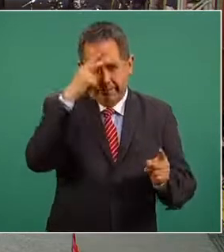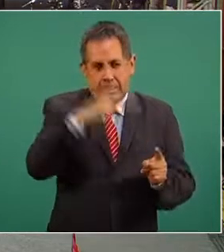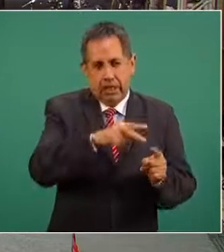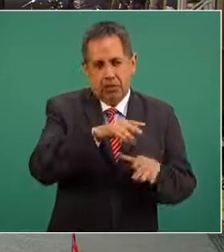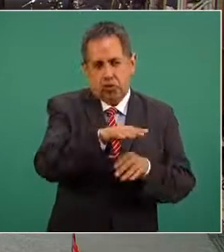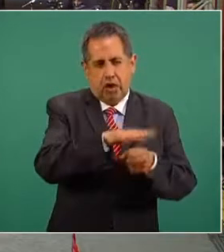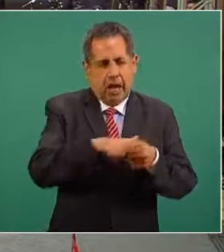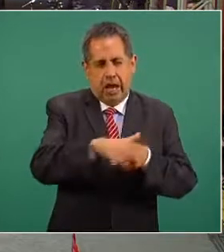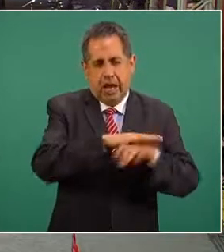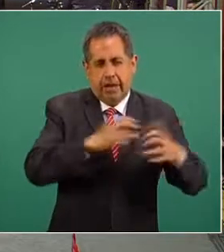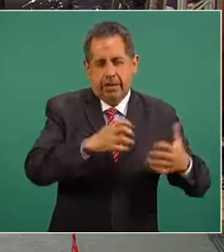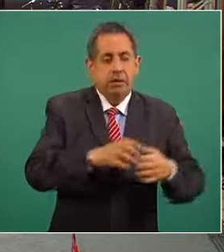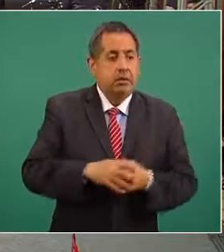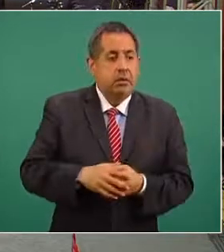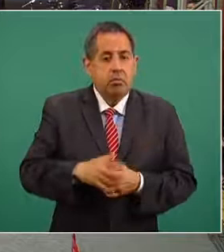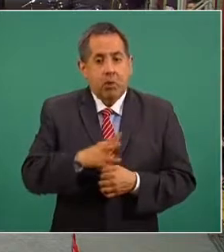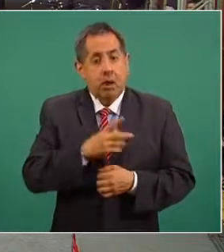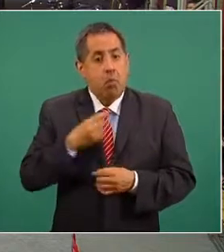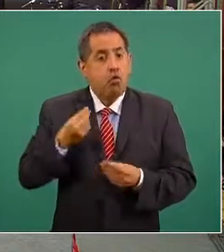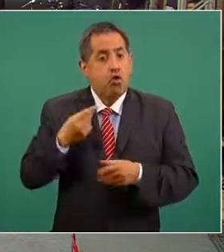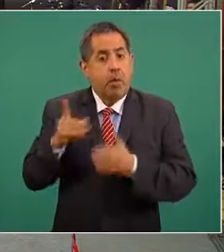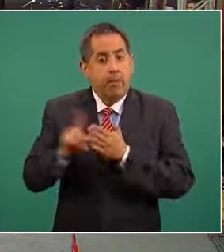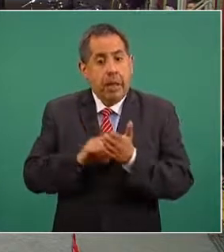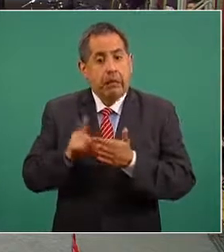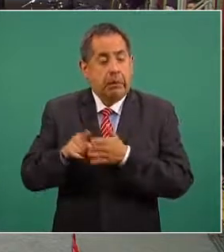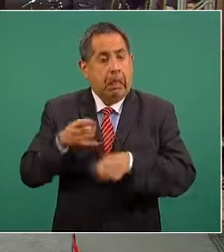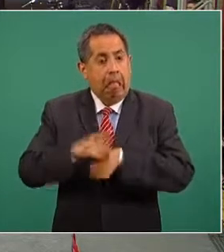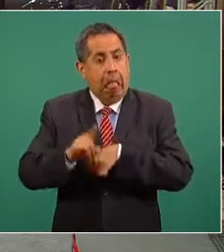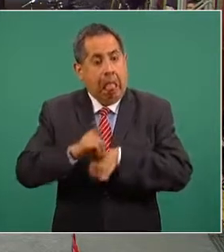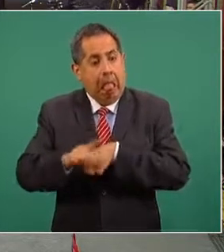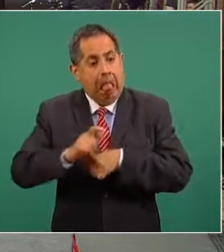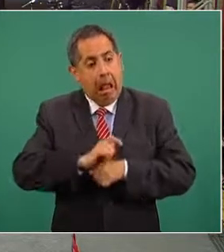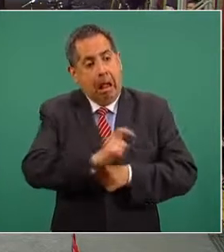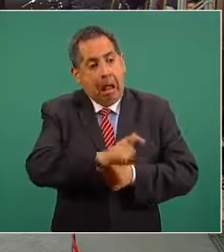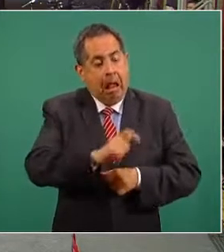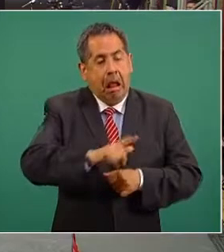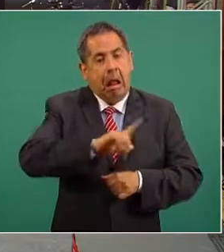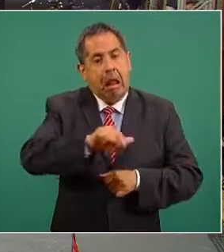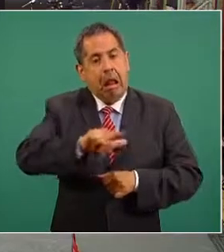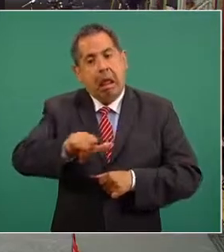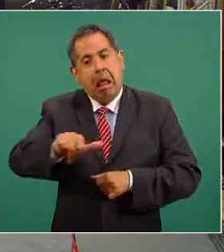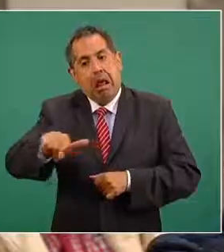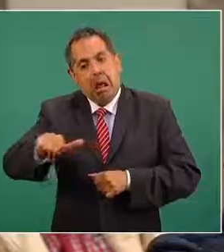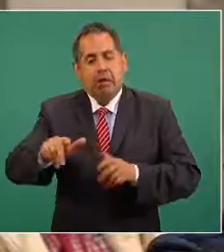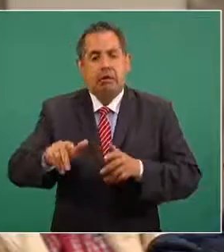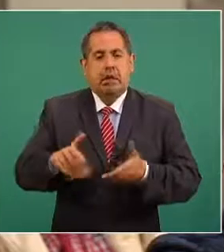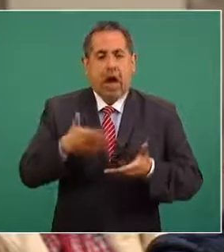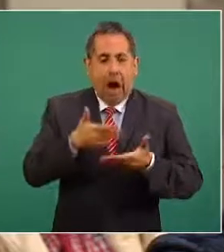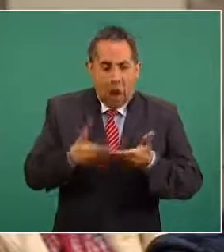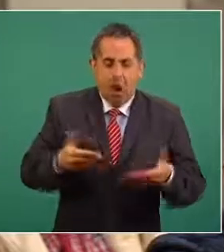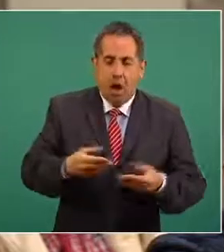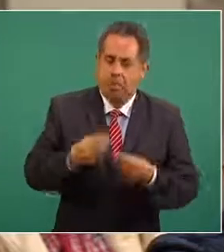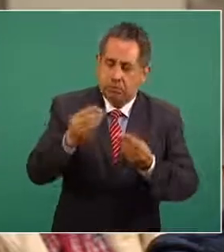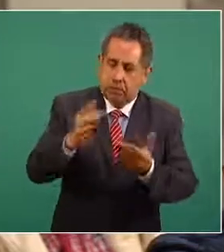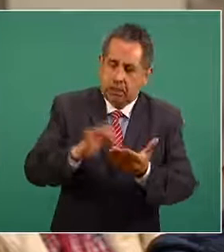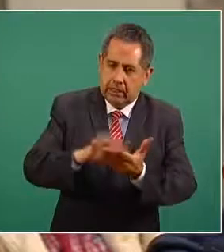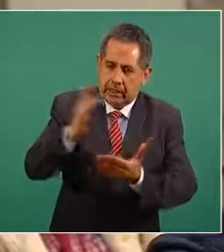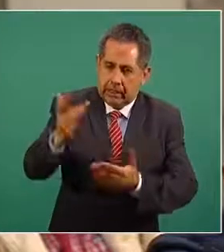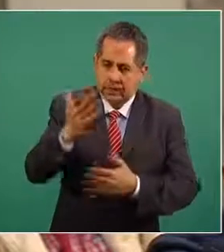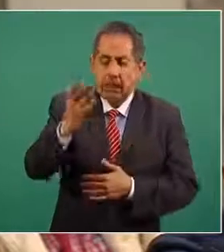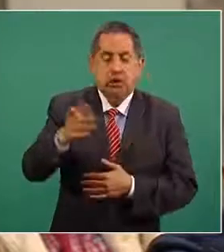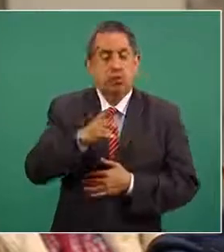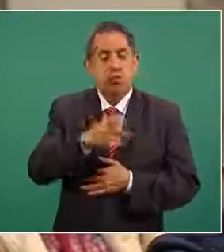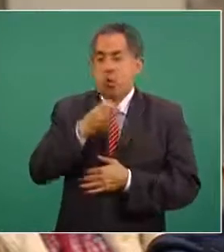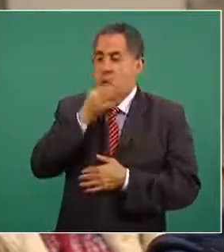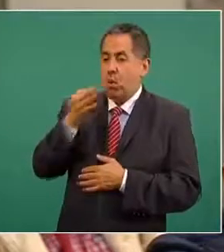petrolera debido a que había varios meses de retraso en los pagos hacia las empresas productivas del estado hoy se le agradece porque su voz